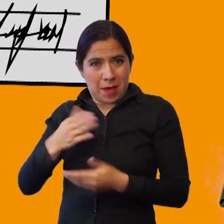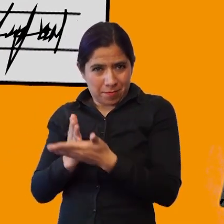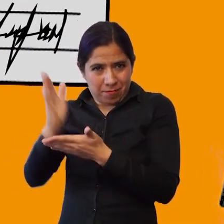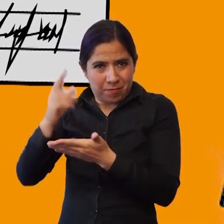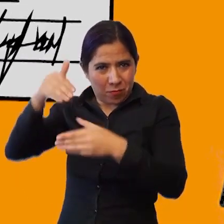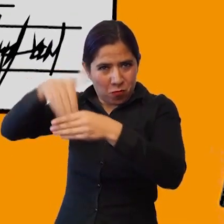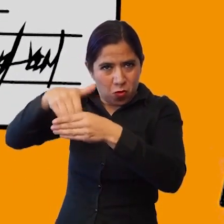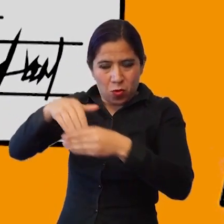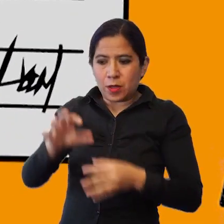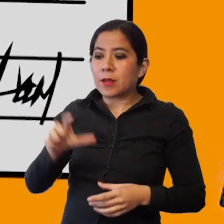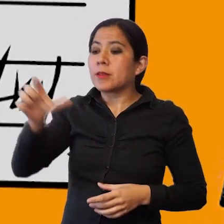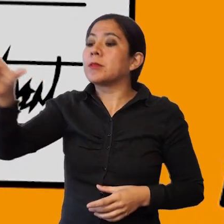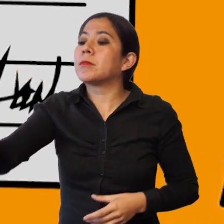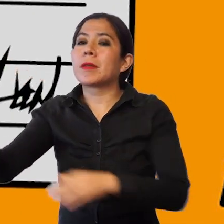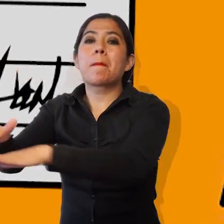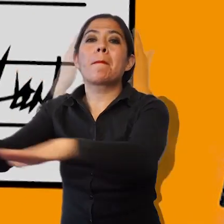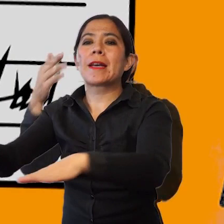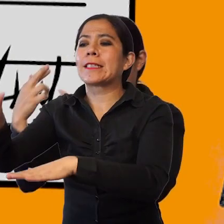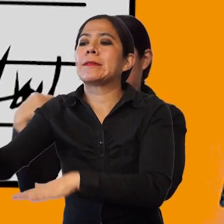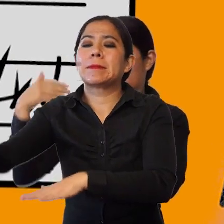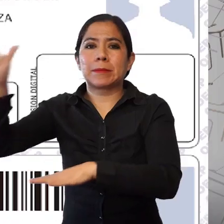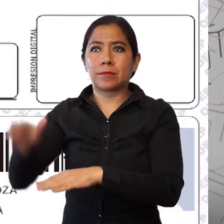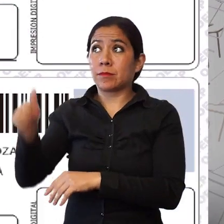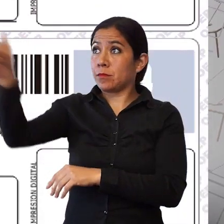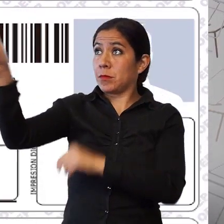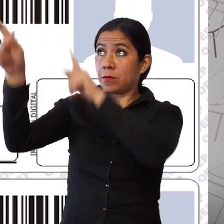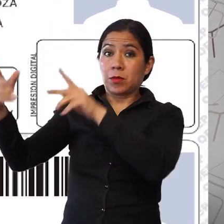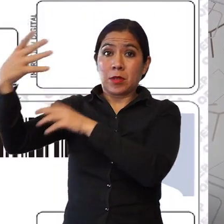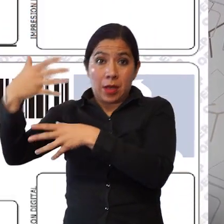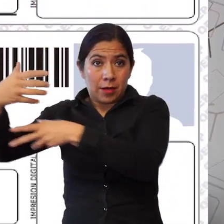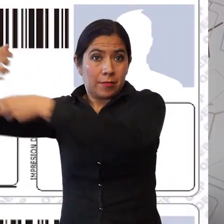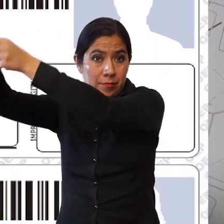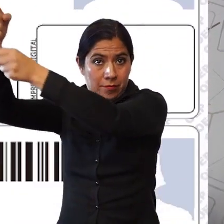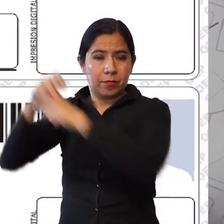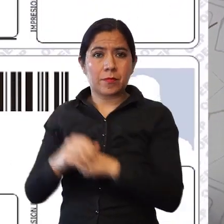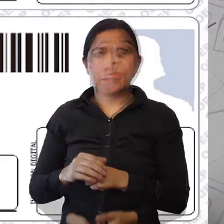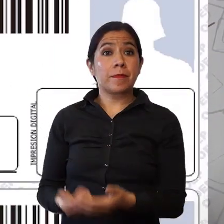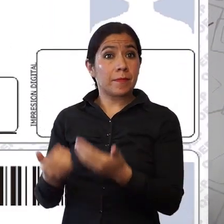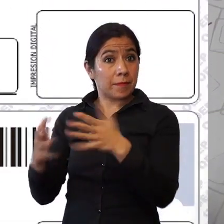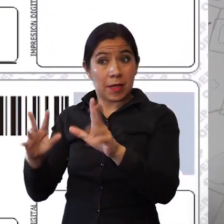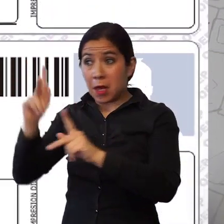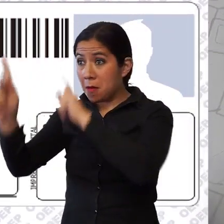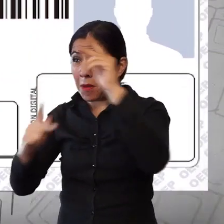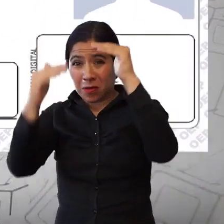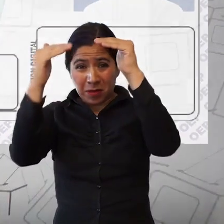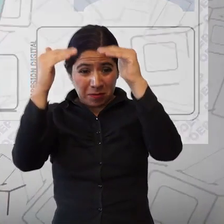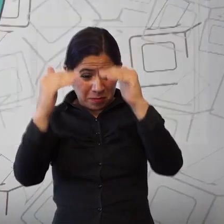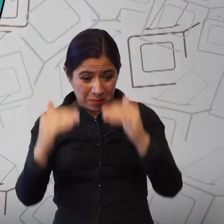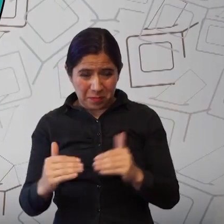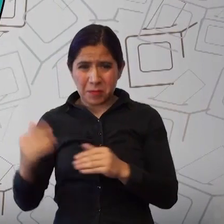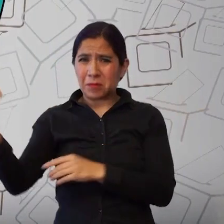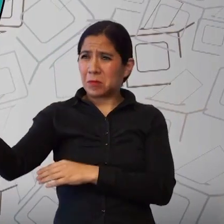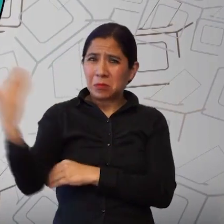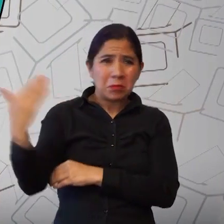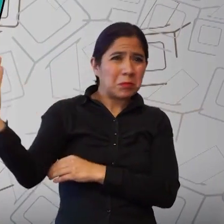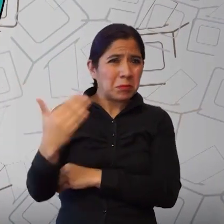para que el elector lo recoja. Luego que todos los habilitados en la mesa de sufragio hayan emitido